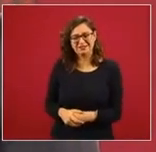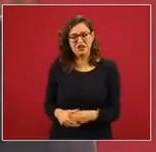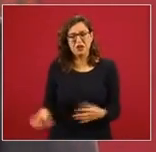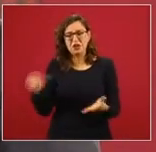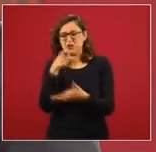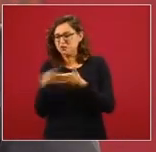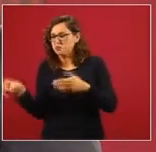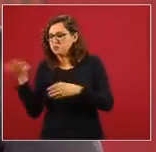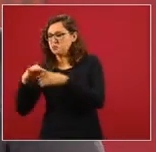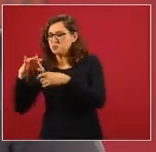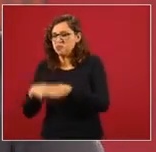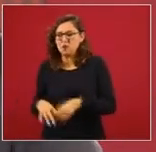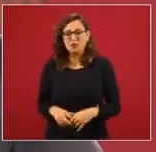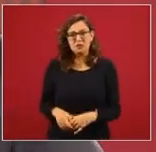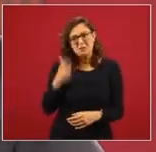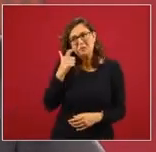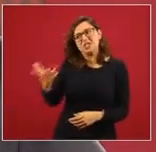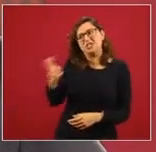Maniobraron.